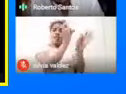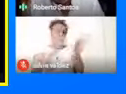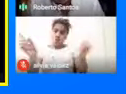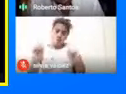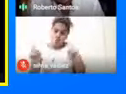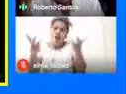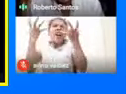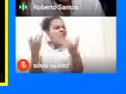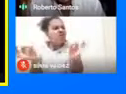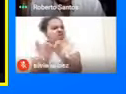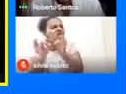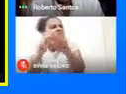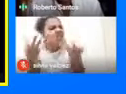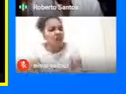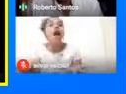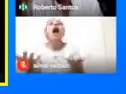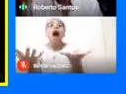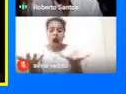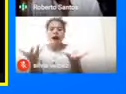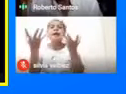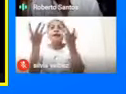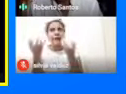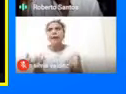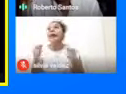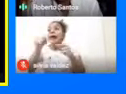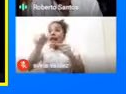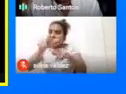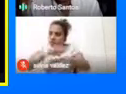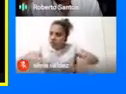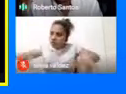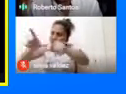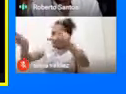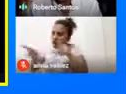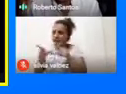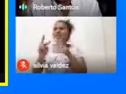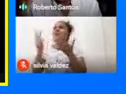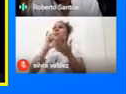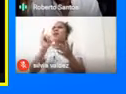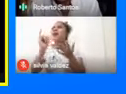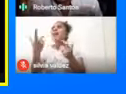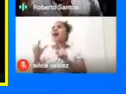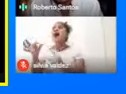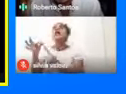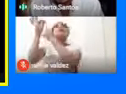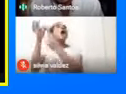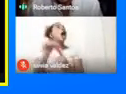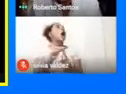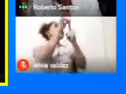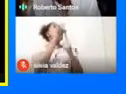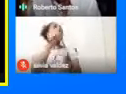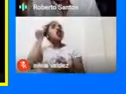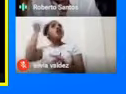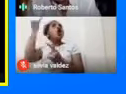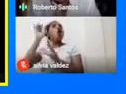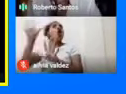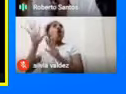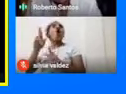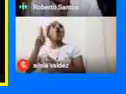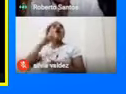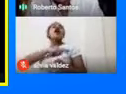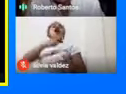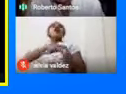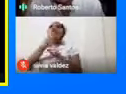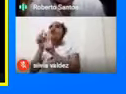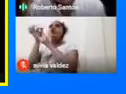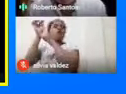queremos Es sencillamente Que estos sitios No sean lugares Exclusivos De una ideología Sino que también Sean